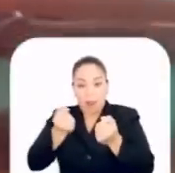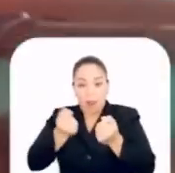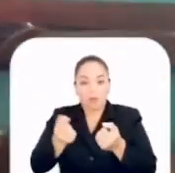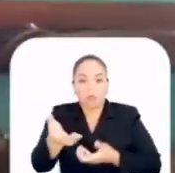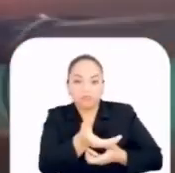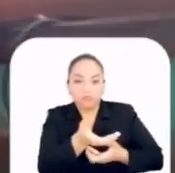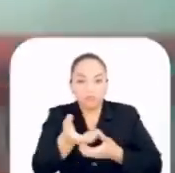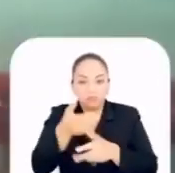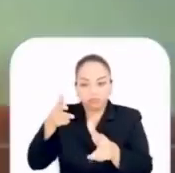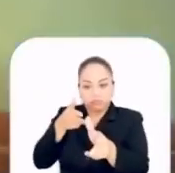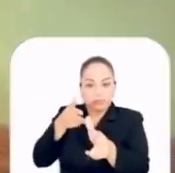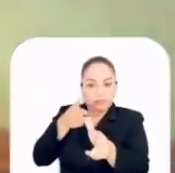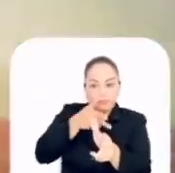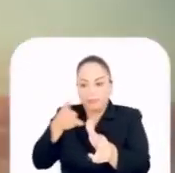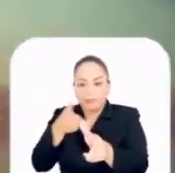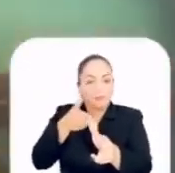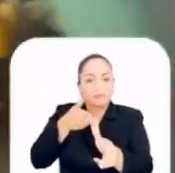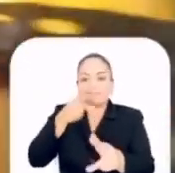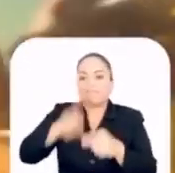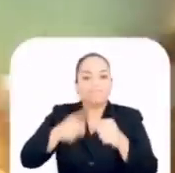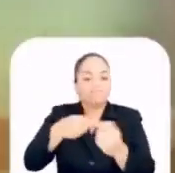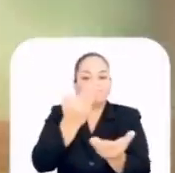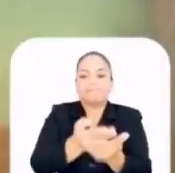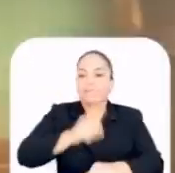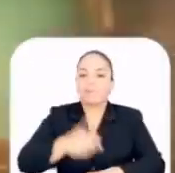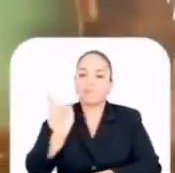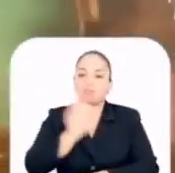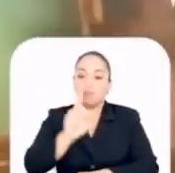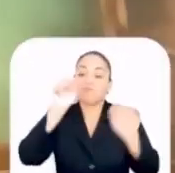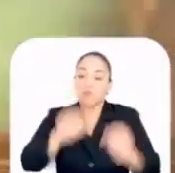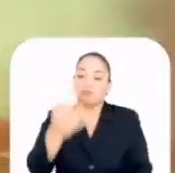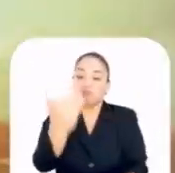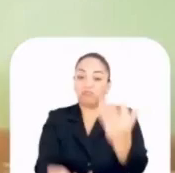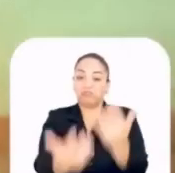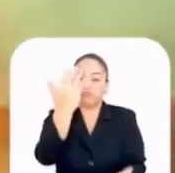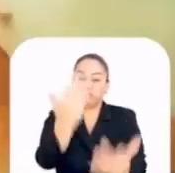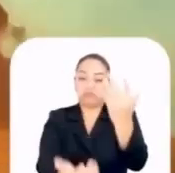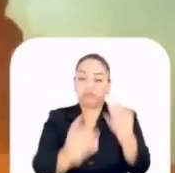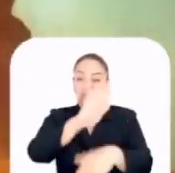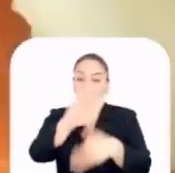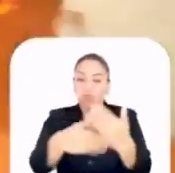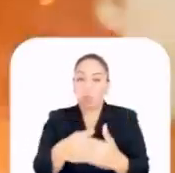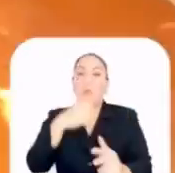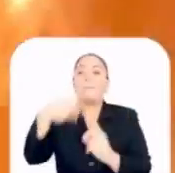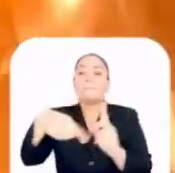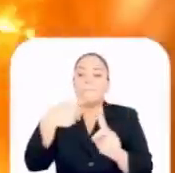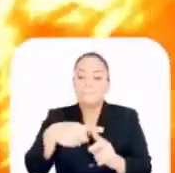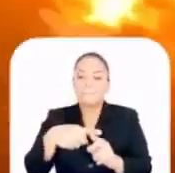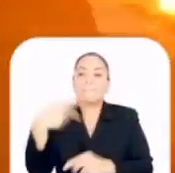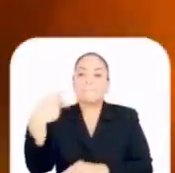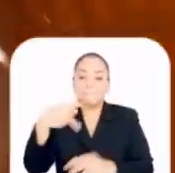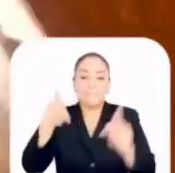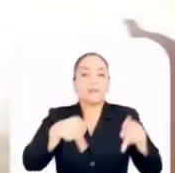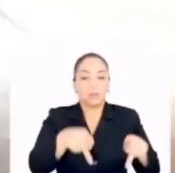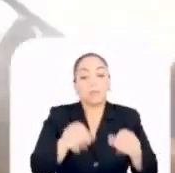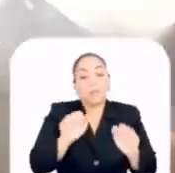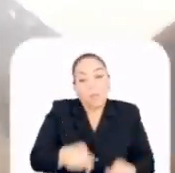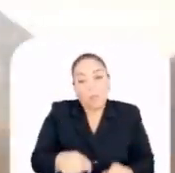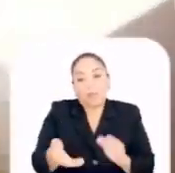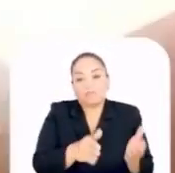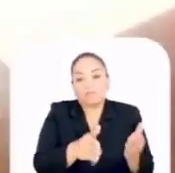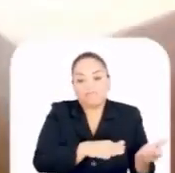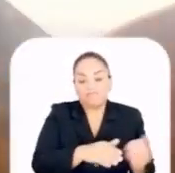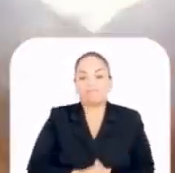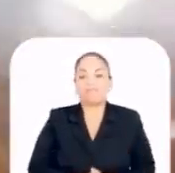a tiempo, lo que provocaría cuantiosas pérdidas materiales y pondría en riesgo la vida de las personas.